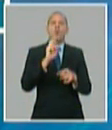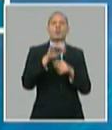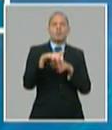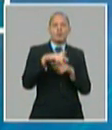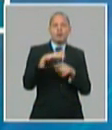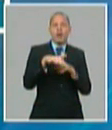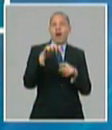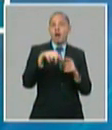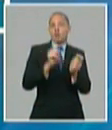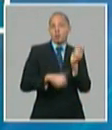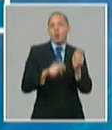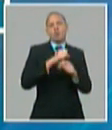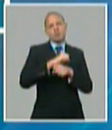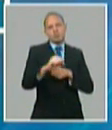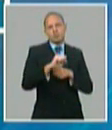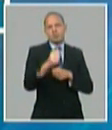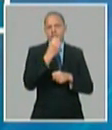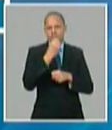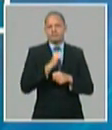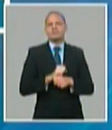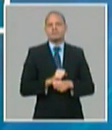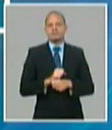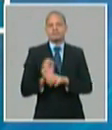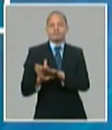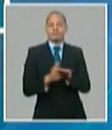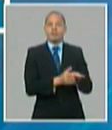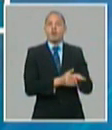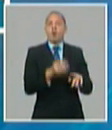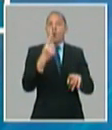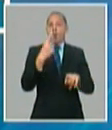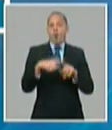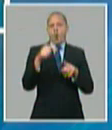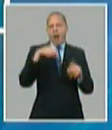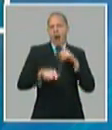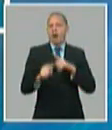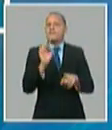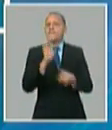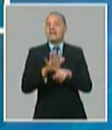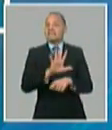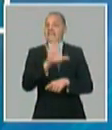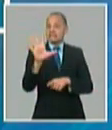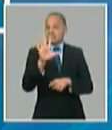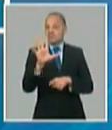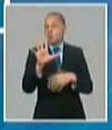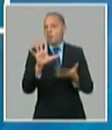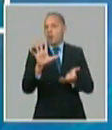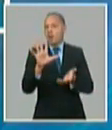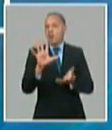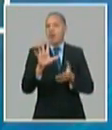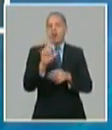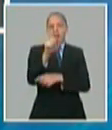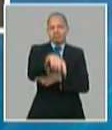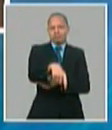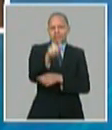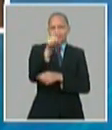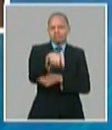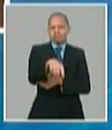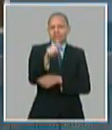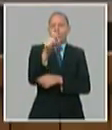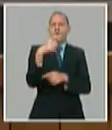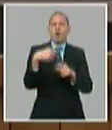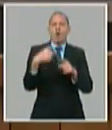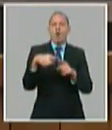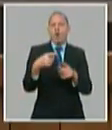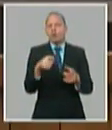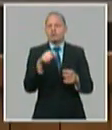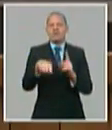la terminación de 5 pozos pertenecientes a la campaña de perforación para la extracción de petróleo y gas también para incrementar